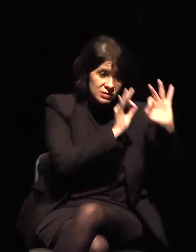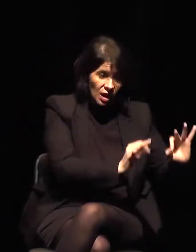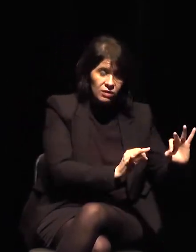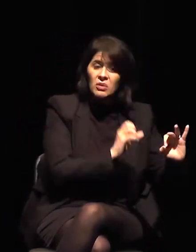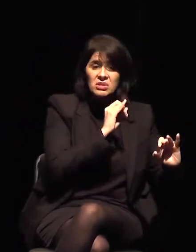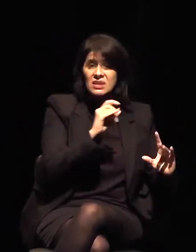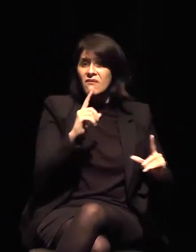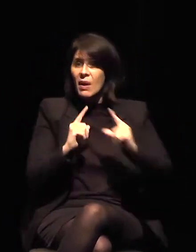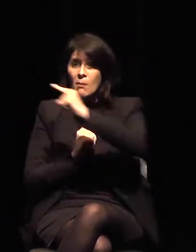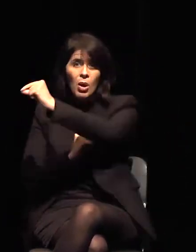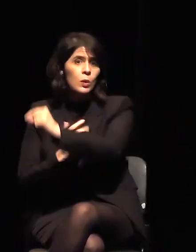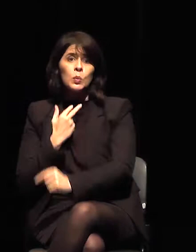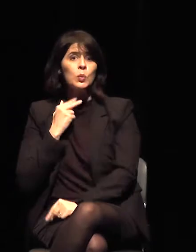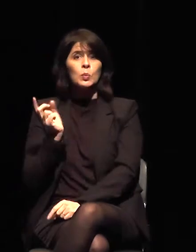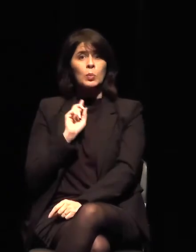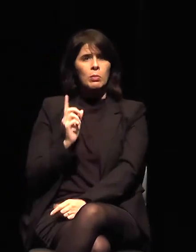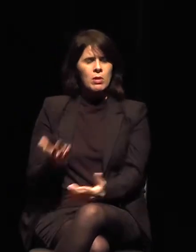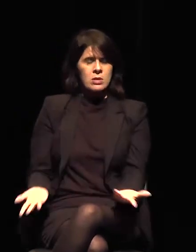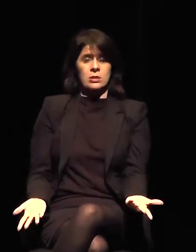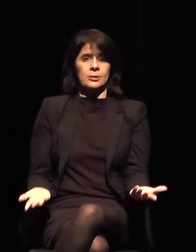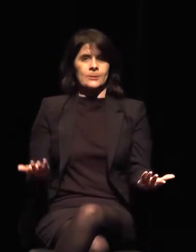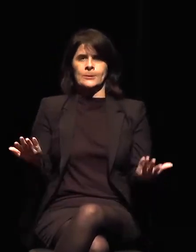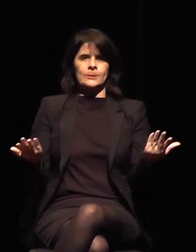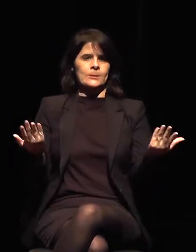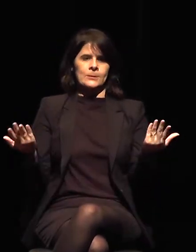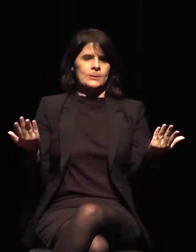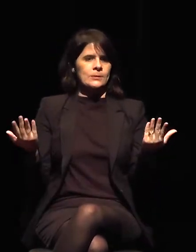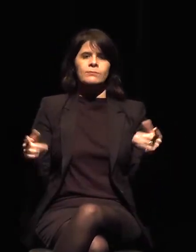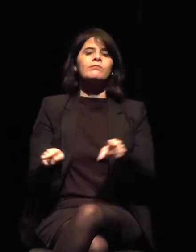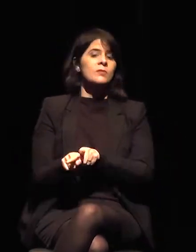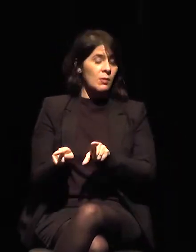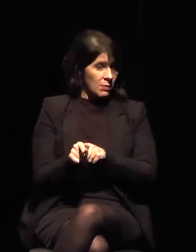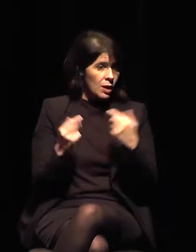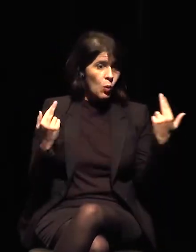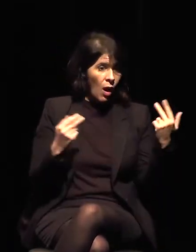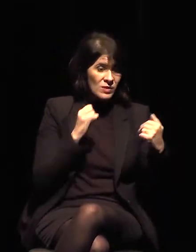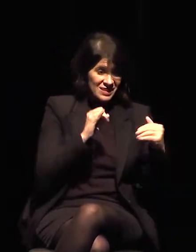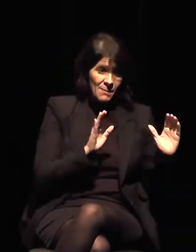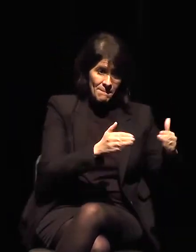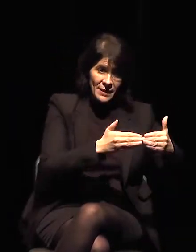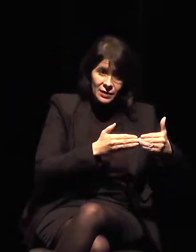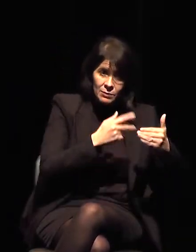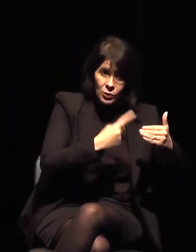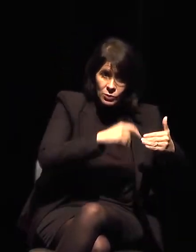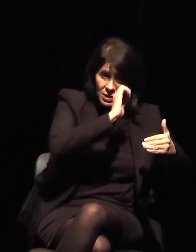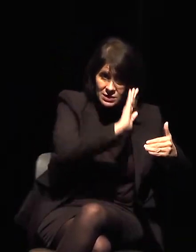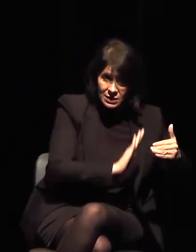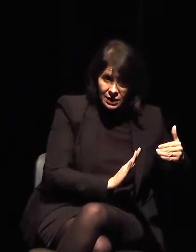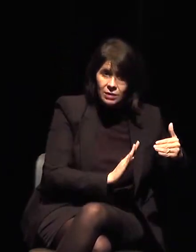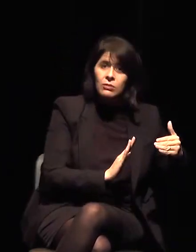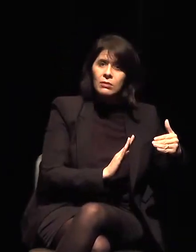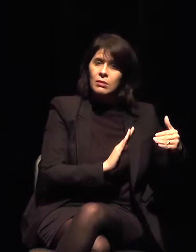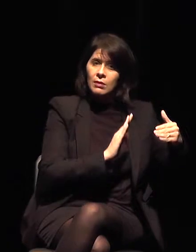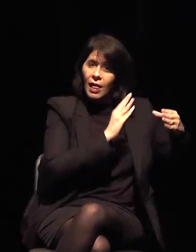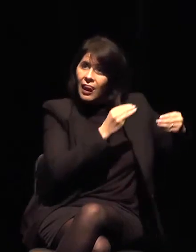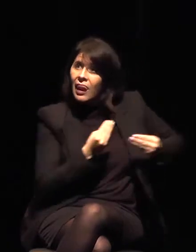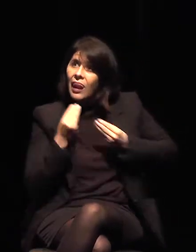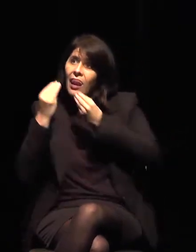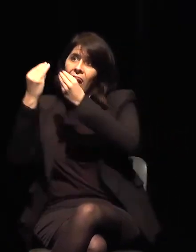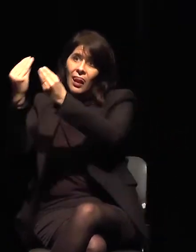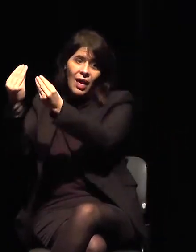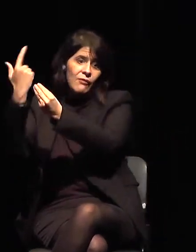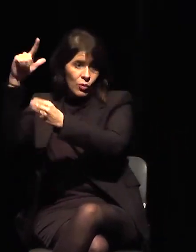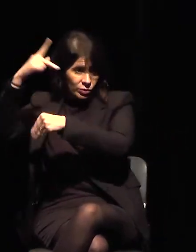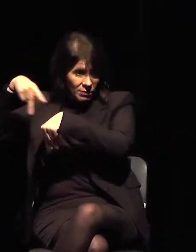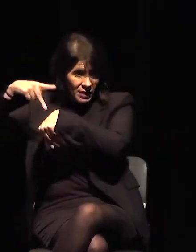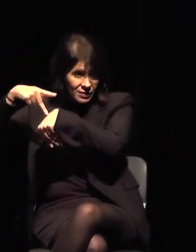bien, un bien cultural brasileño, en la exportación lo priorizan, pero a la vuelta no. Es muy difícil.